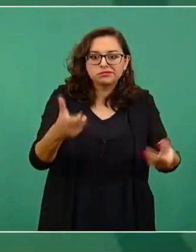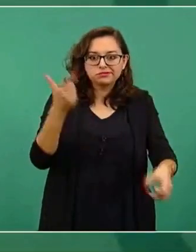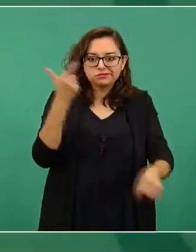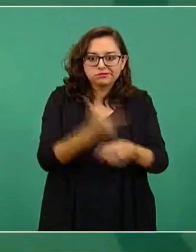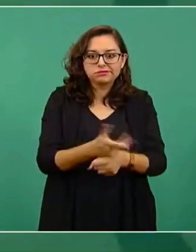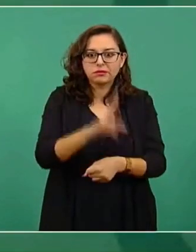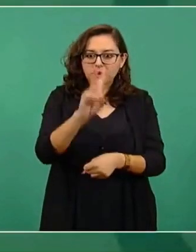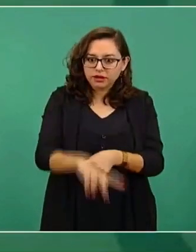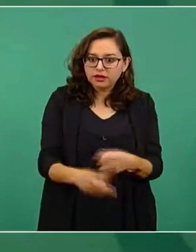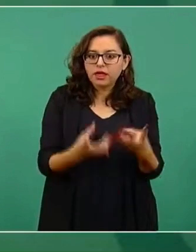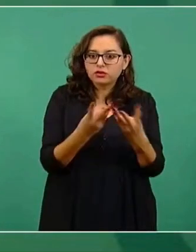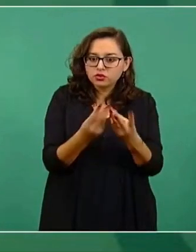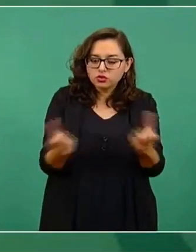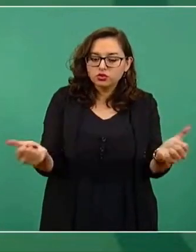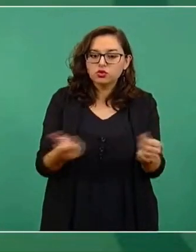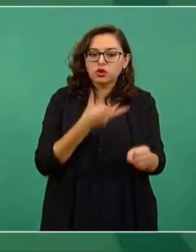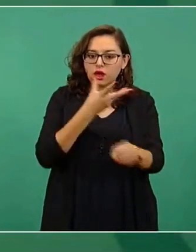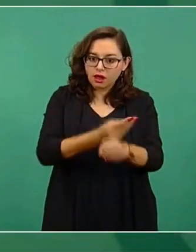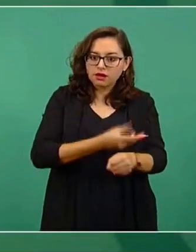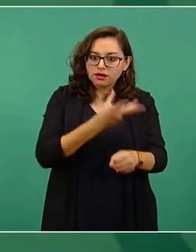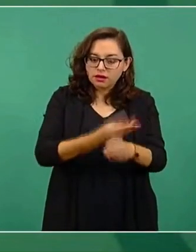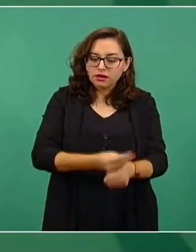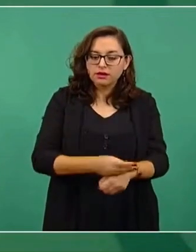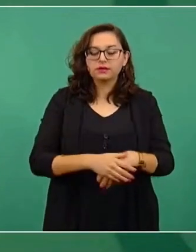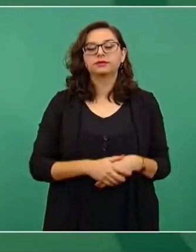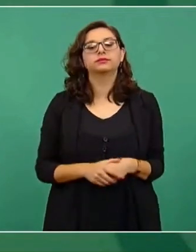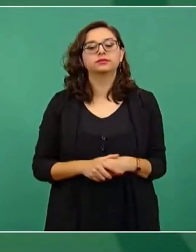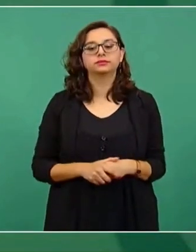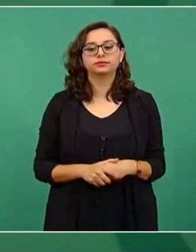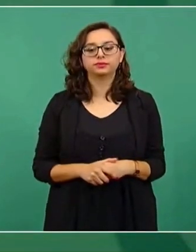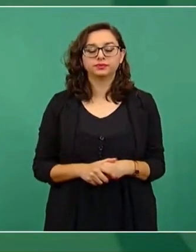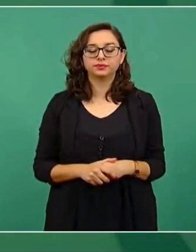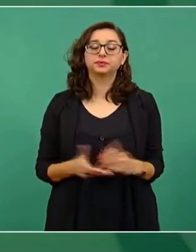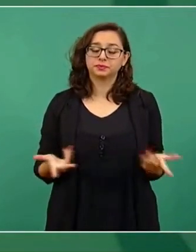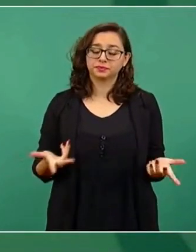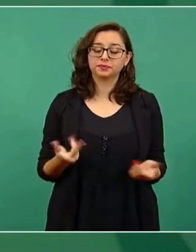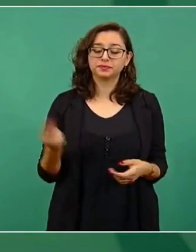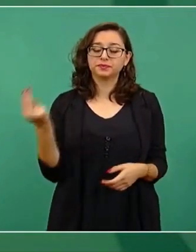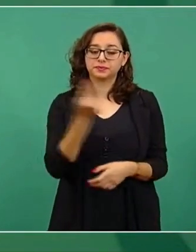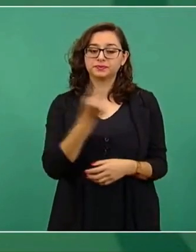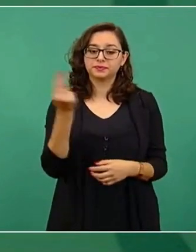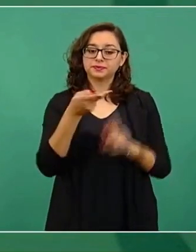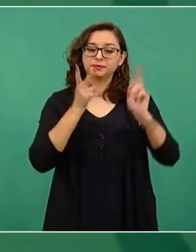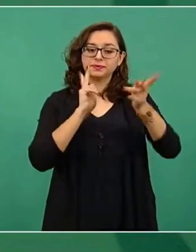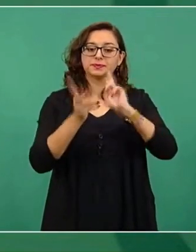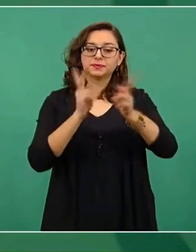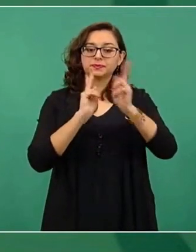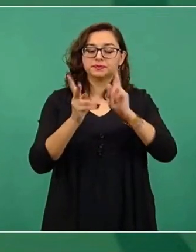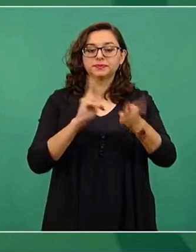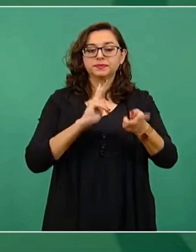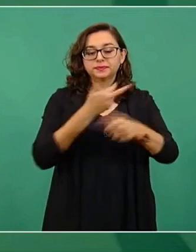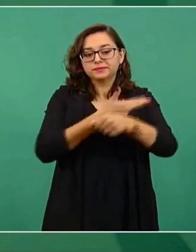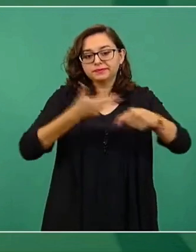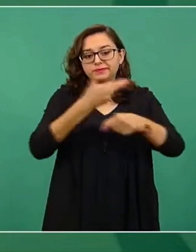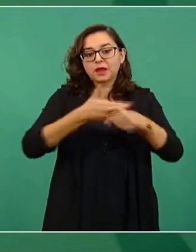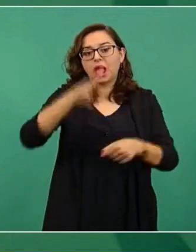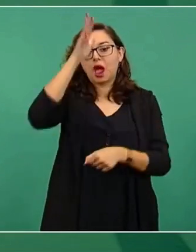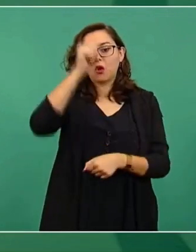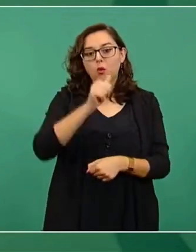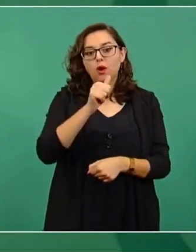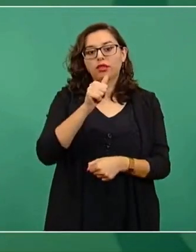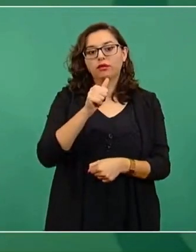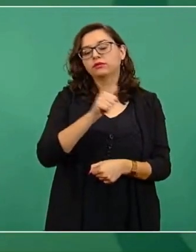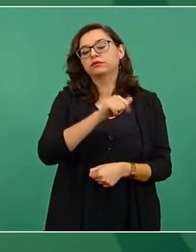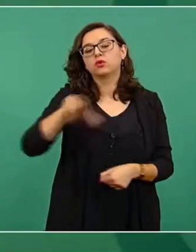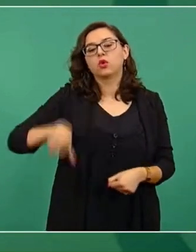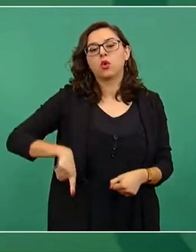sí, vamos a verlo con los gobernadores, nos vamos a poner de acuerdo para las grandes